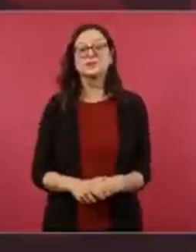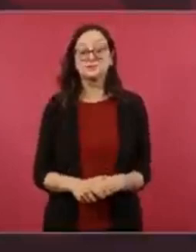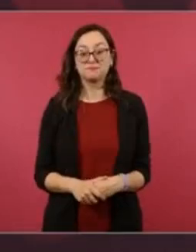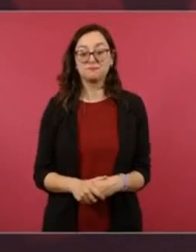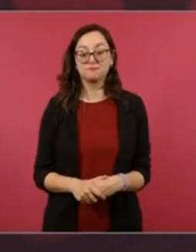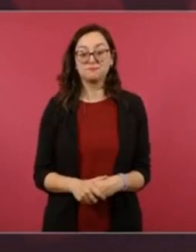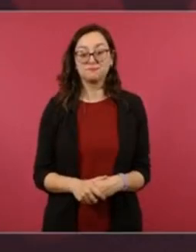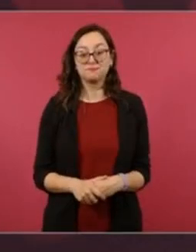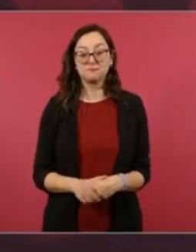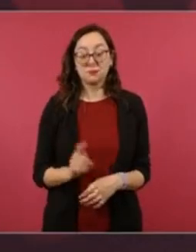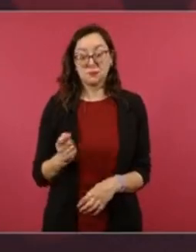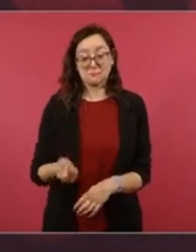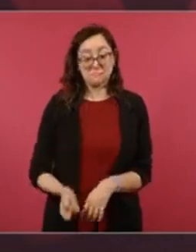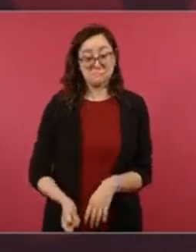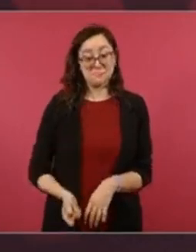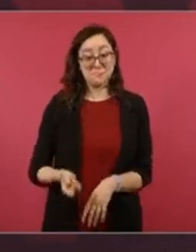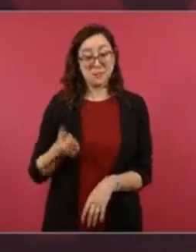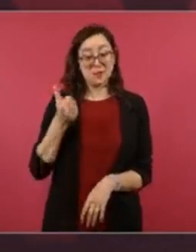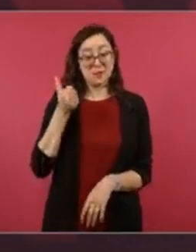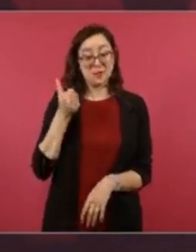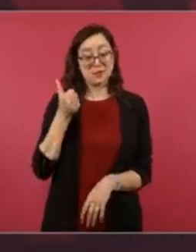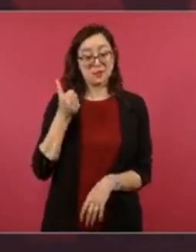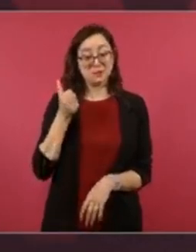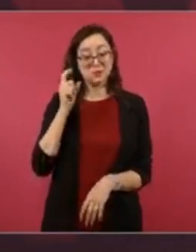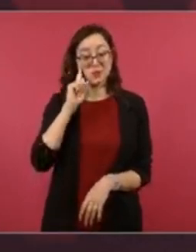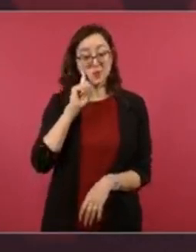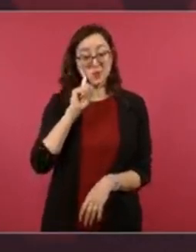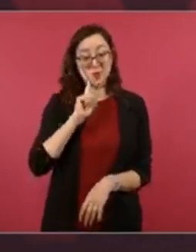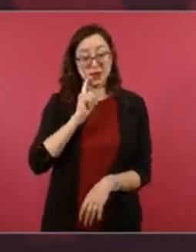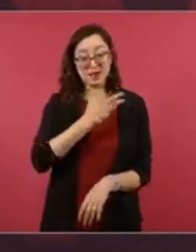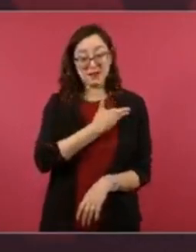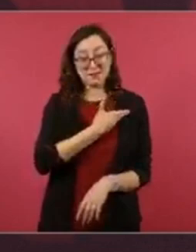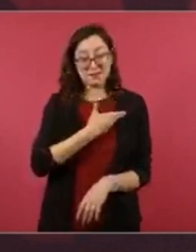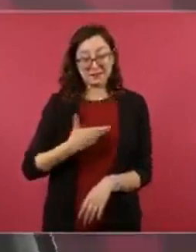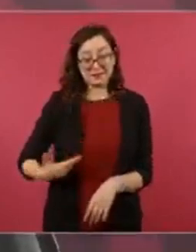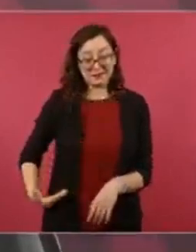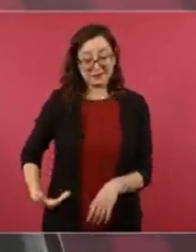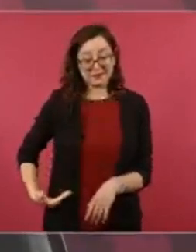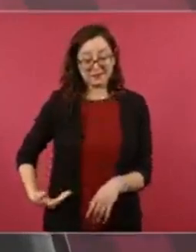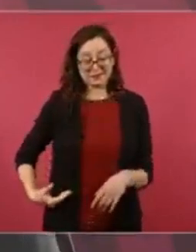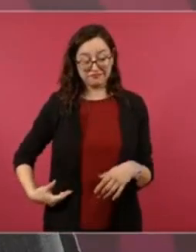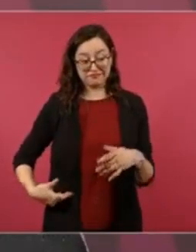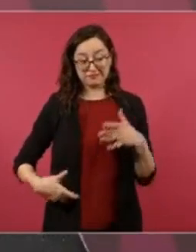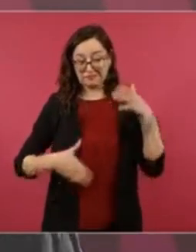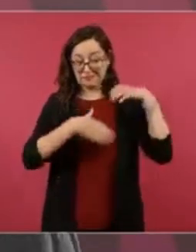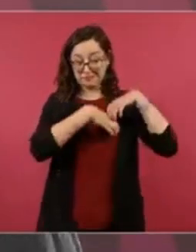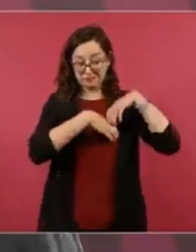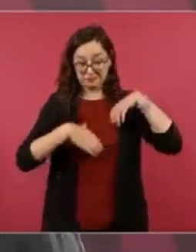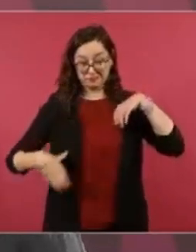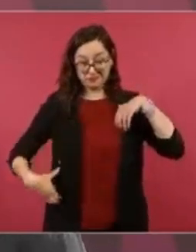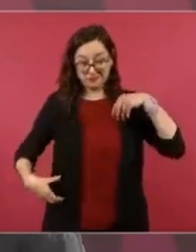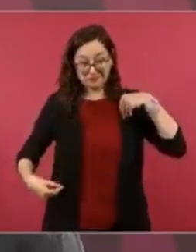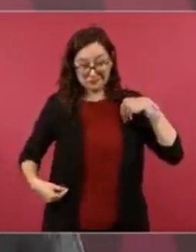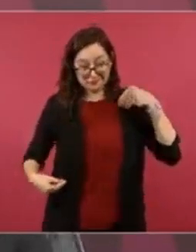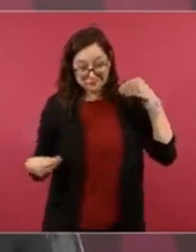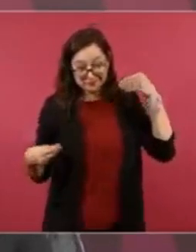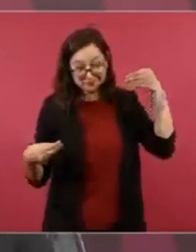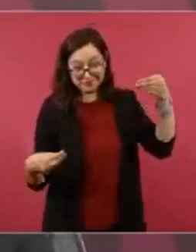mujer, luego de 200 años de que sólo